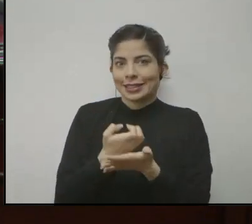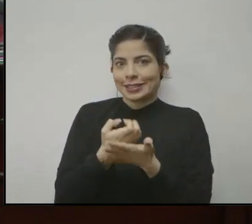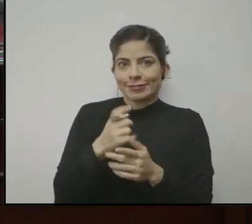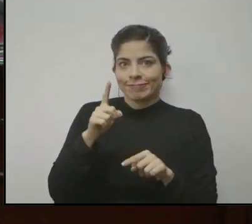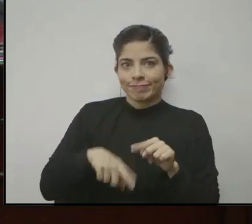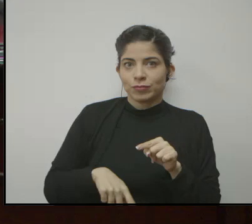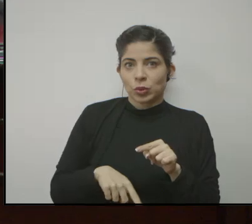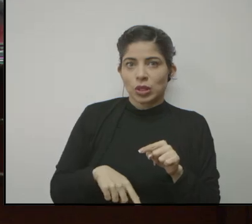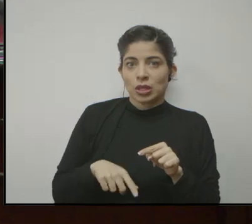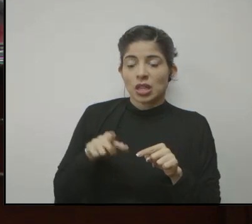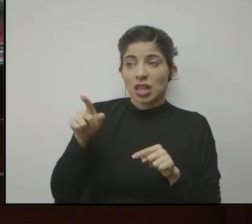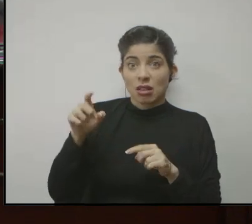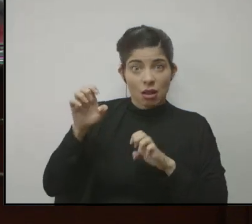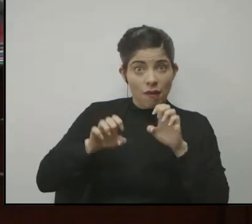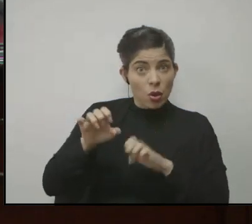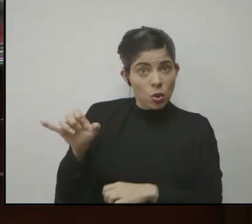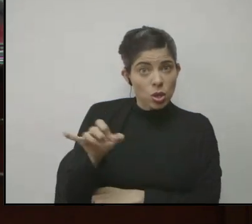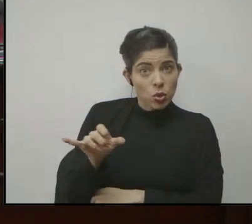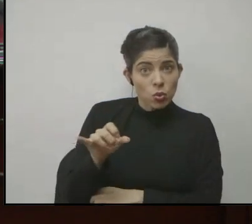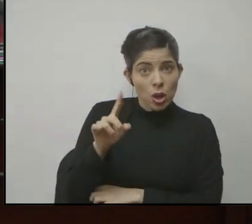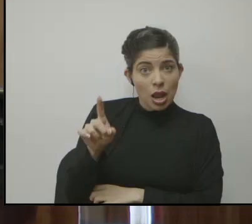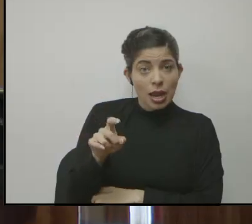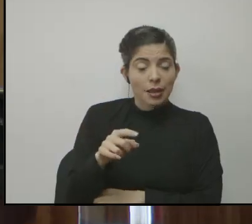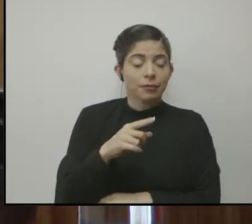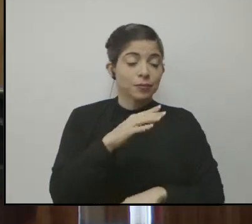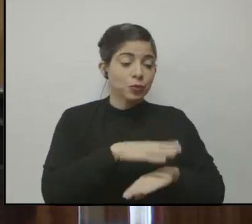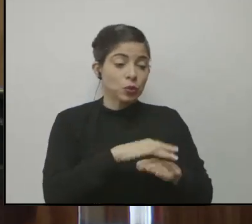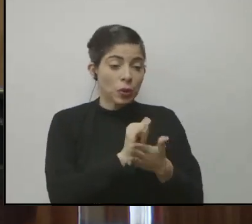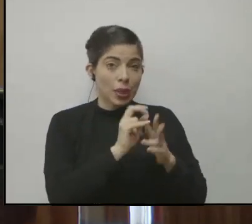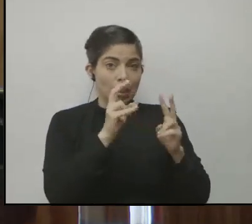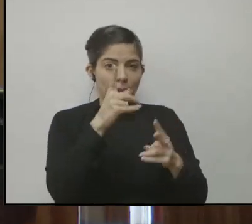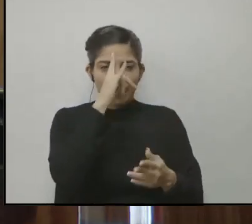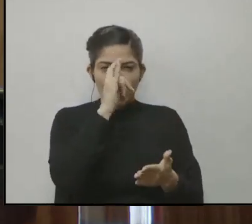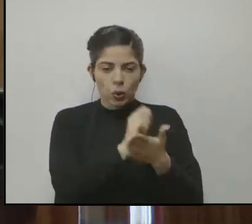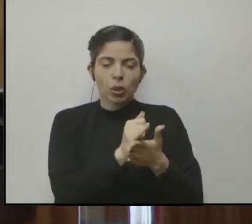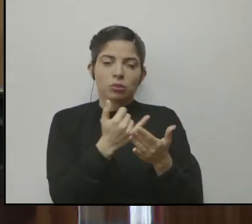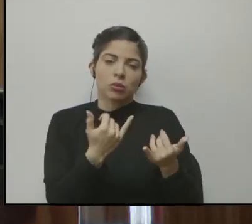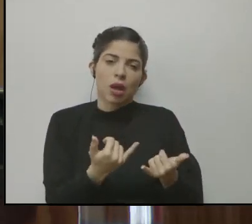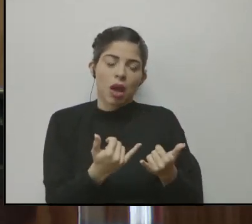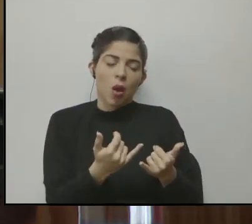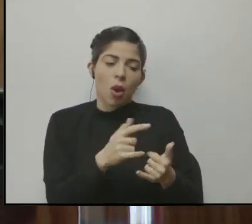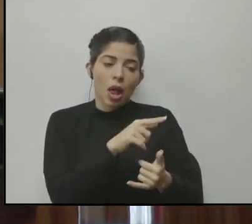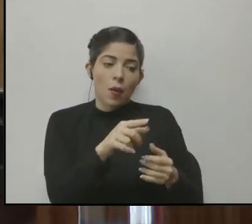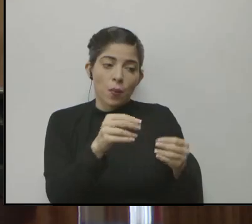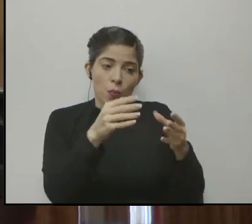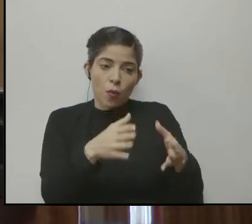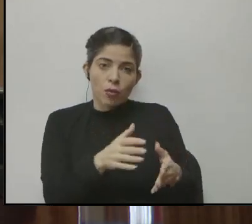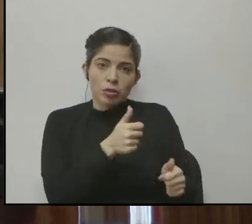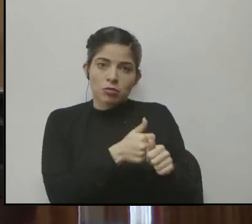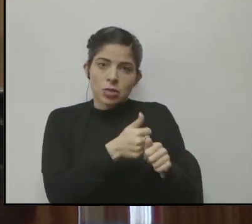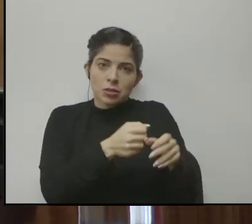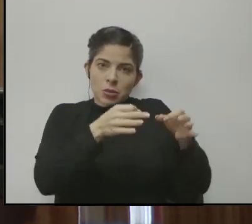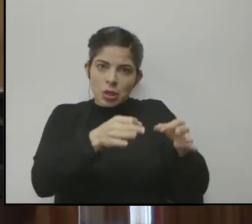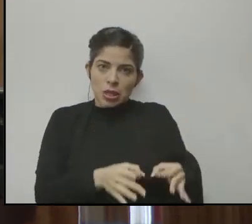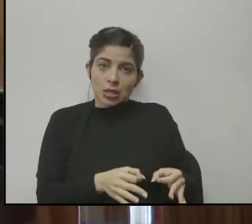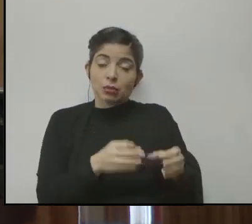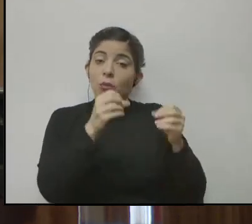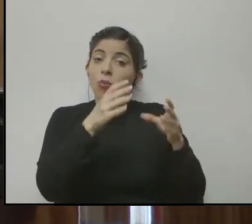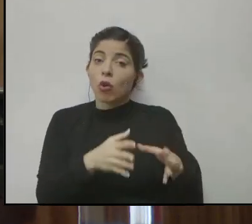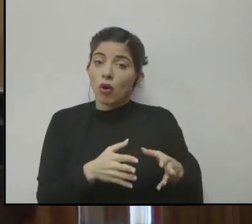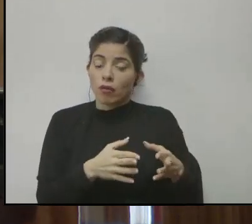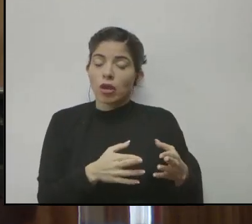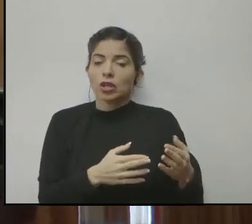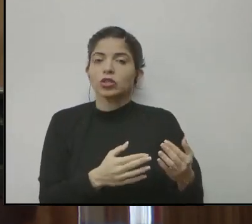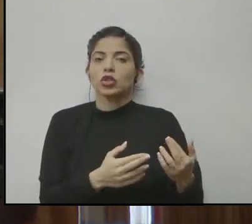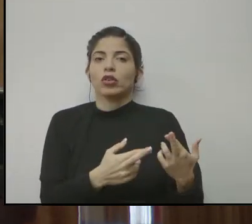valoración sería igual? En ese sentido, por eso le estamos dejando a los docentes la toma de decisiones. Los docentes están